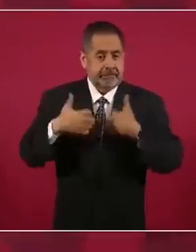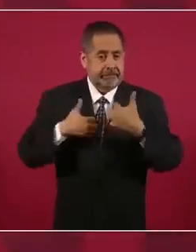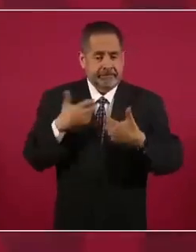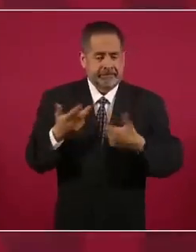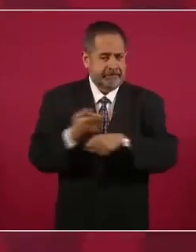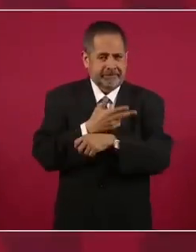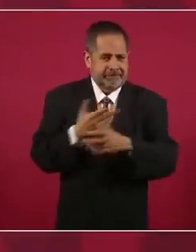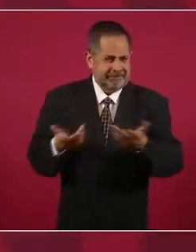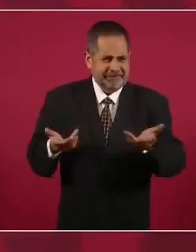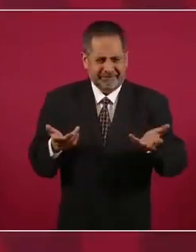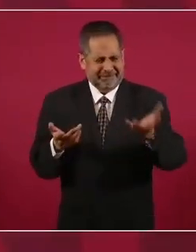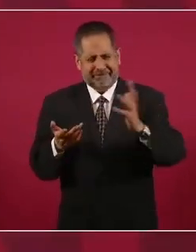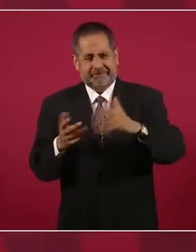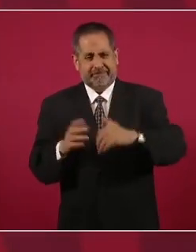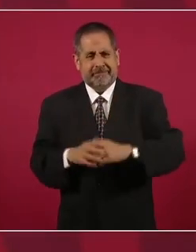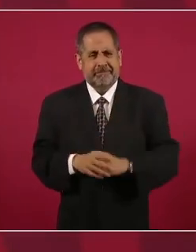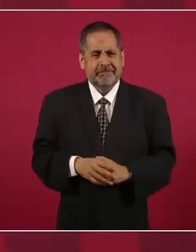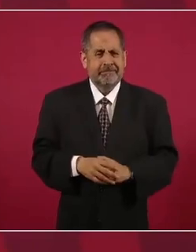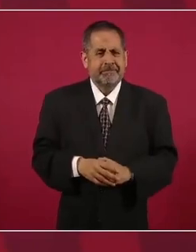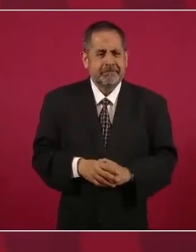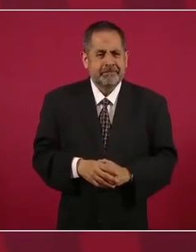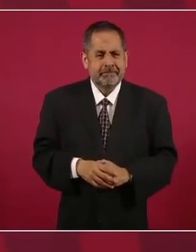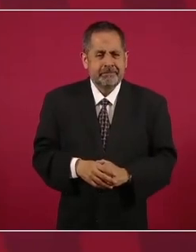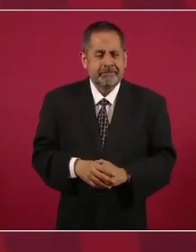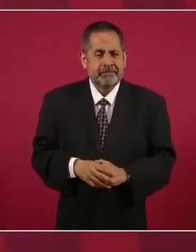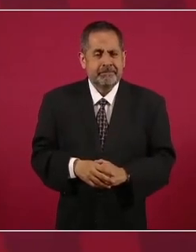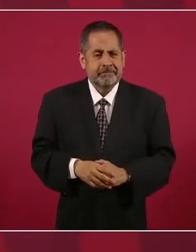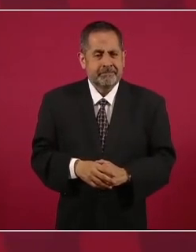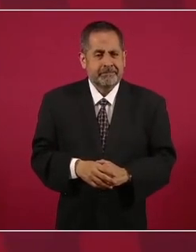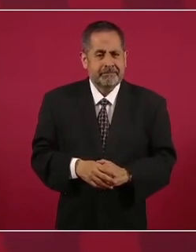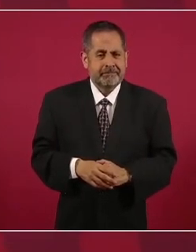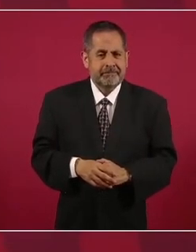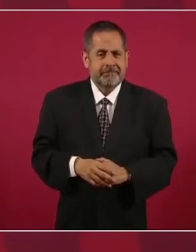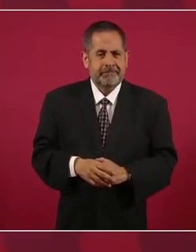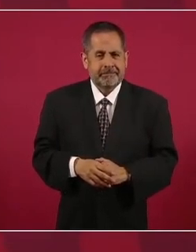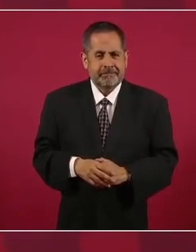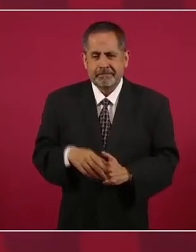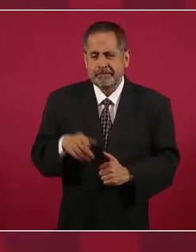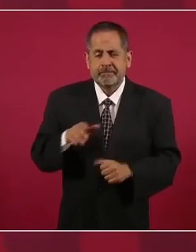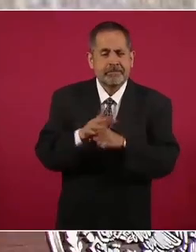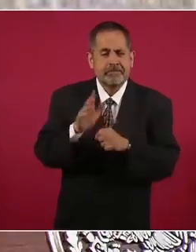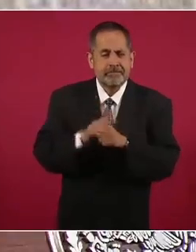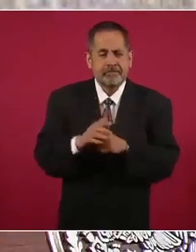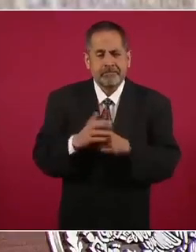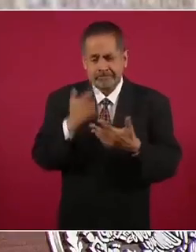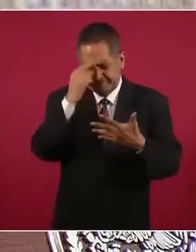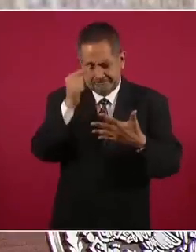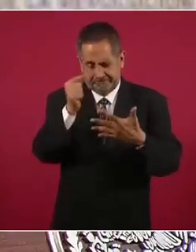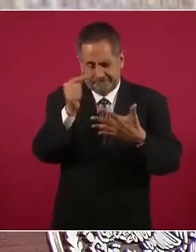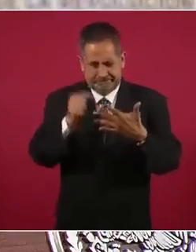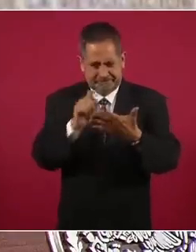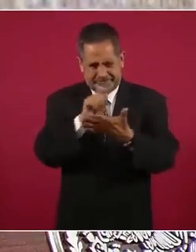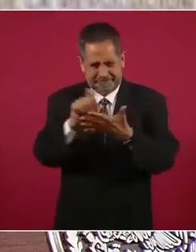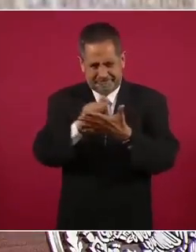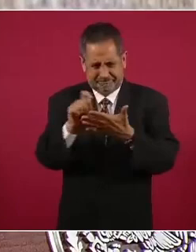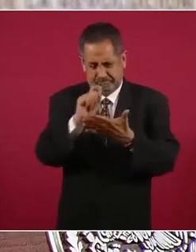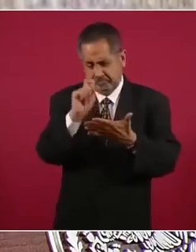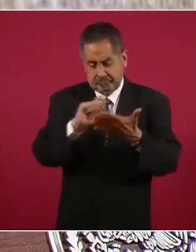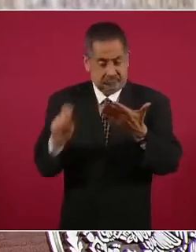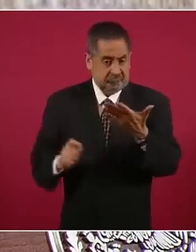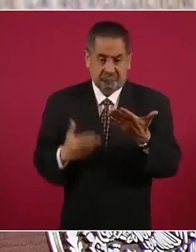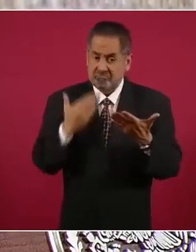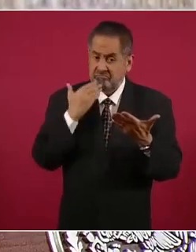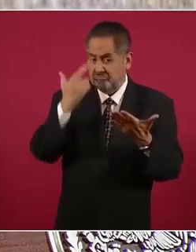y viendo la justificación que está muy bien